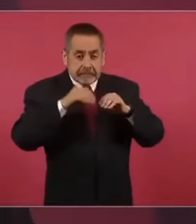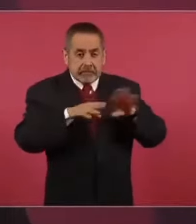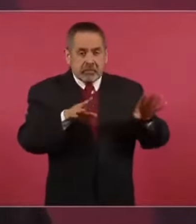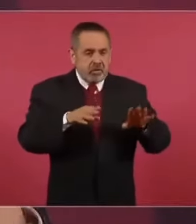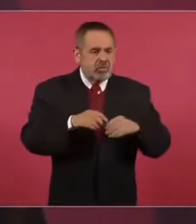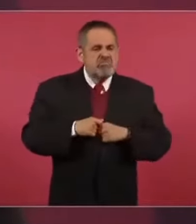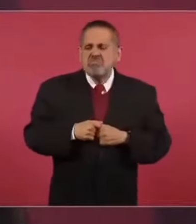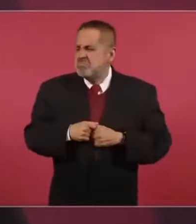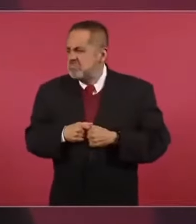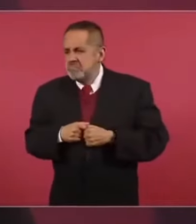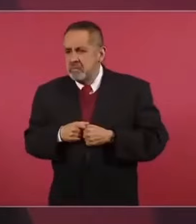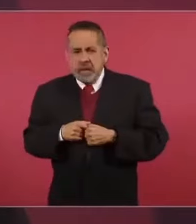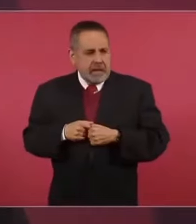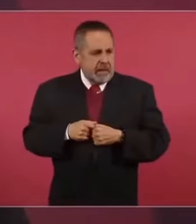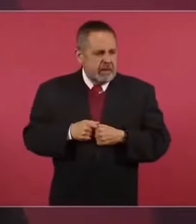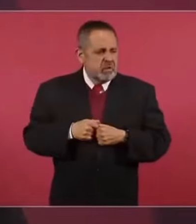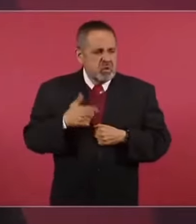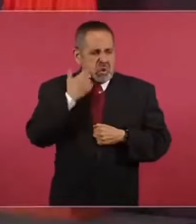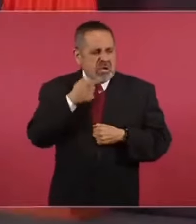Impusieron a un presidente.